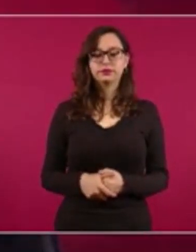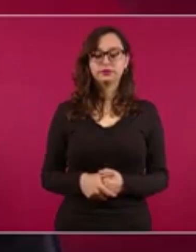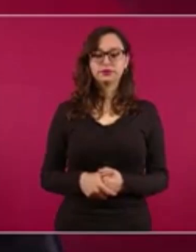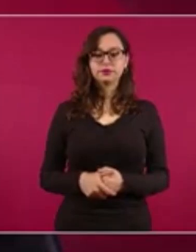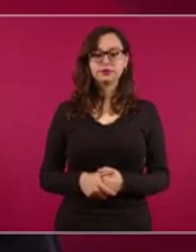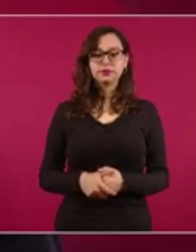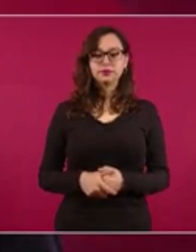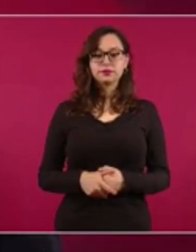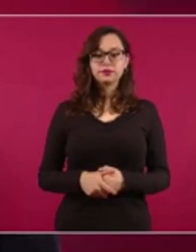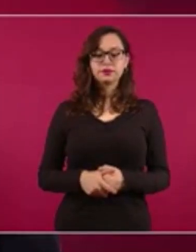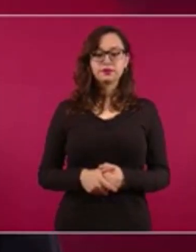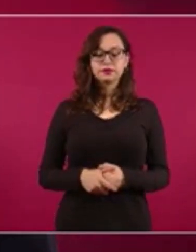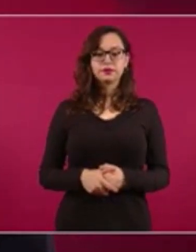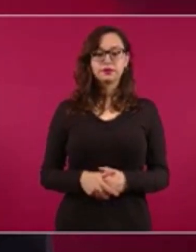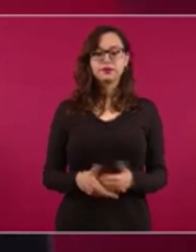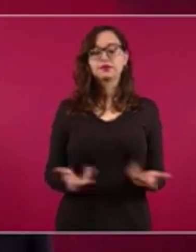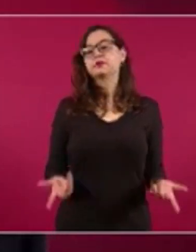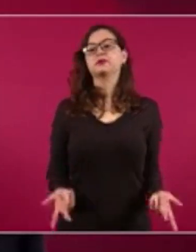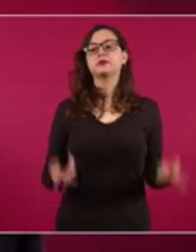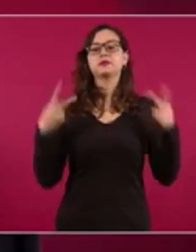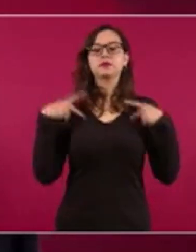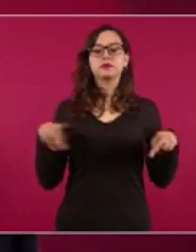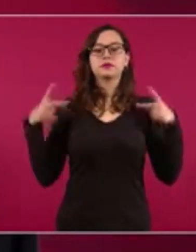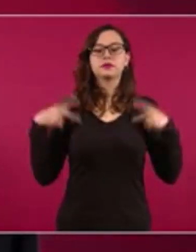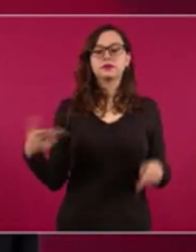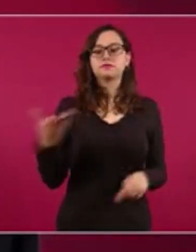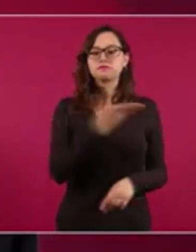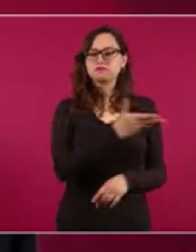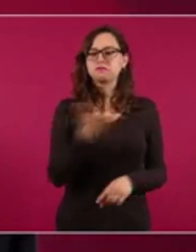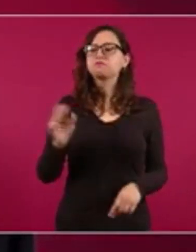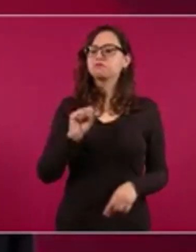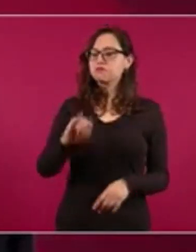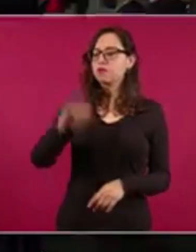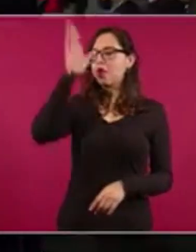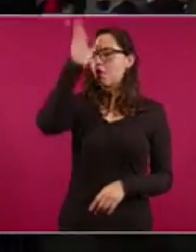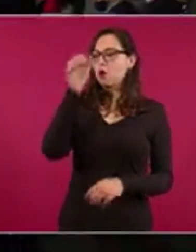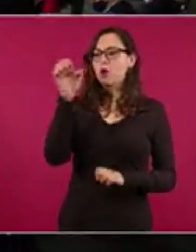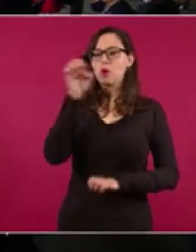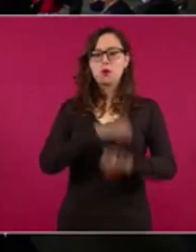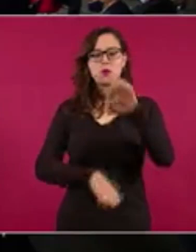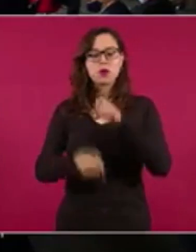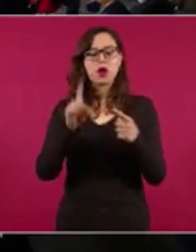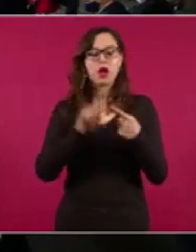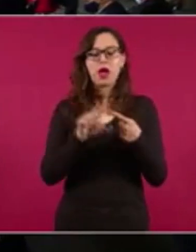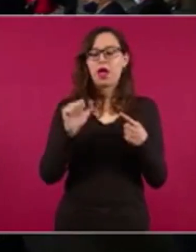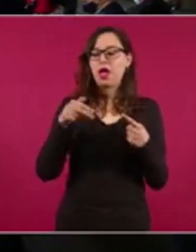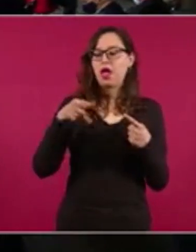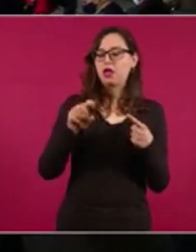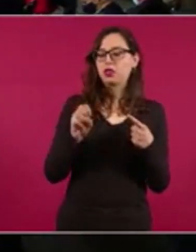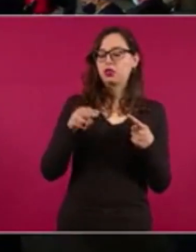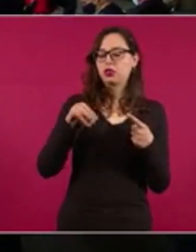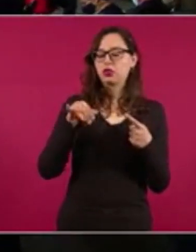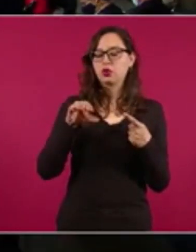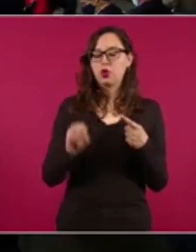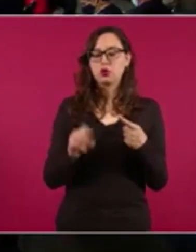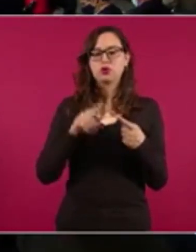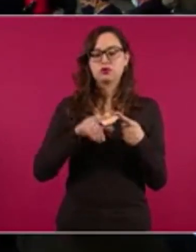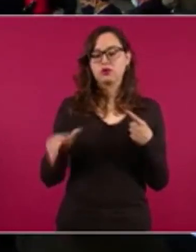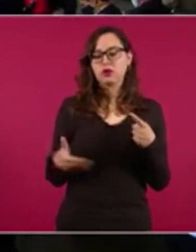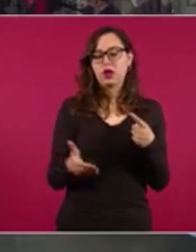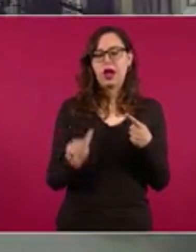empresarios que nos apoyan y que están aquí son Antonio Suárez Gutiérrez, de Tun y Atún,